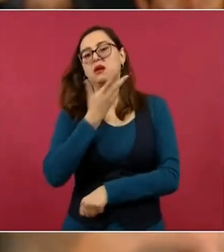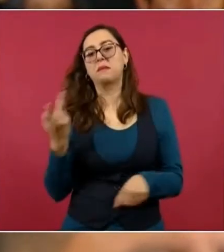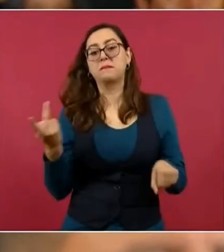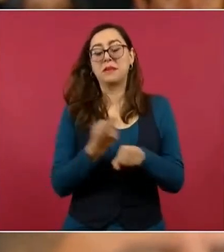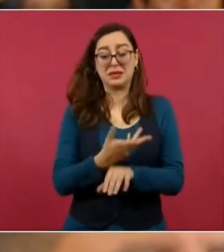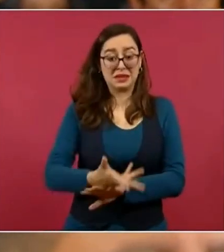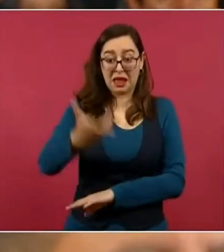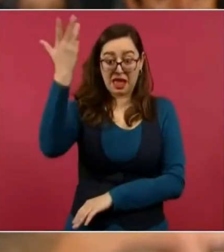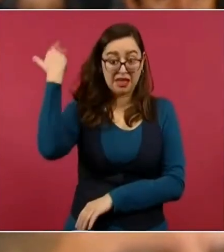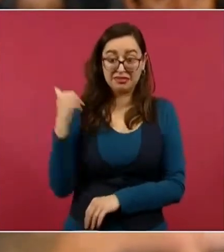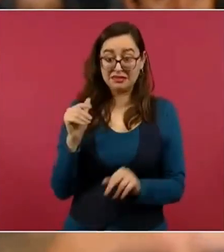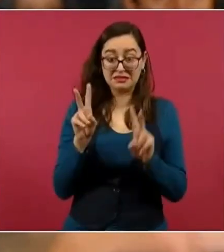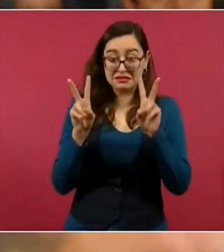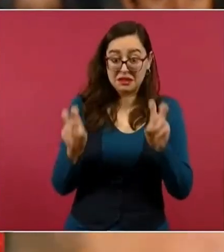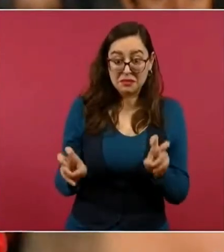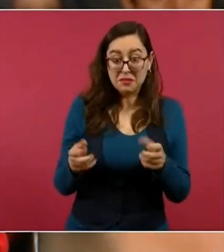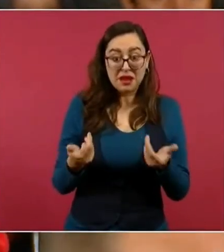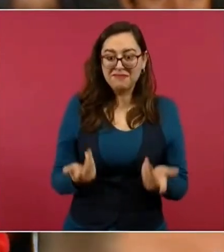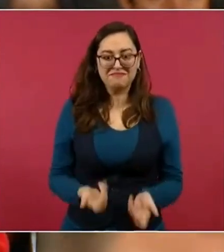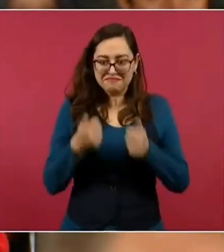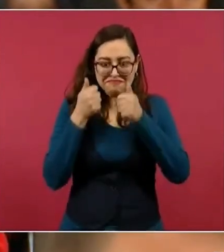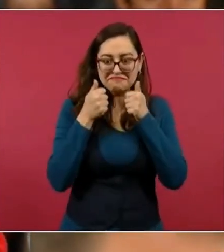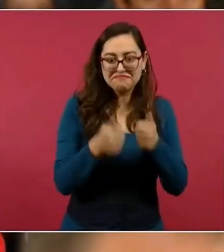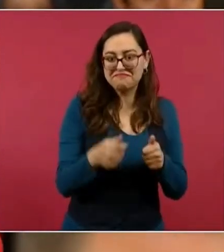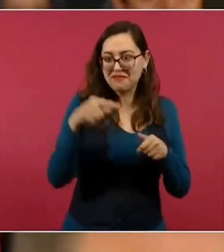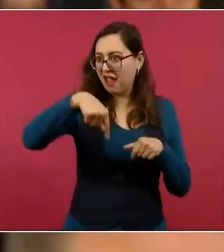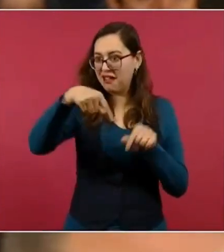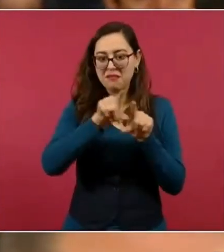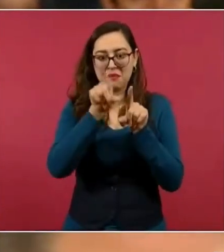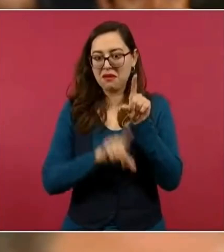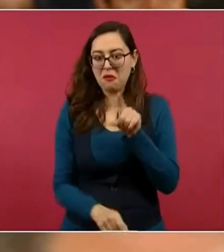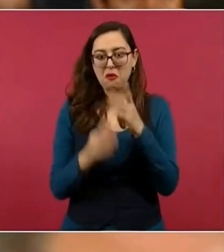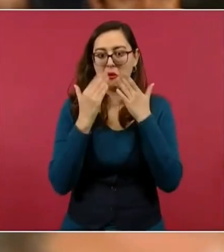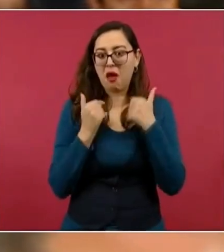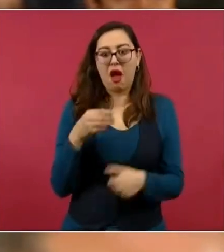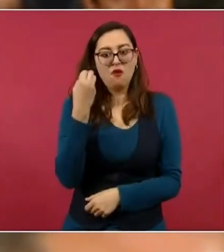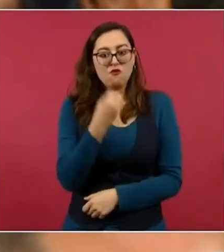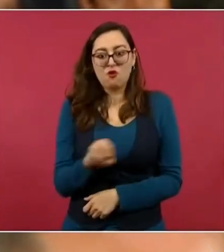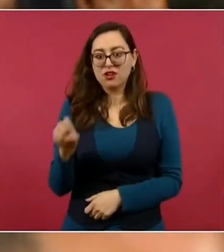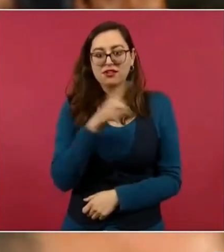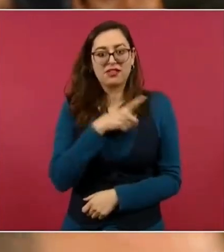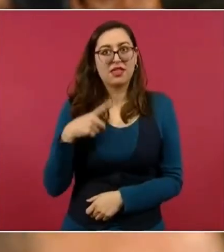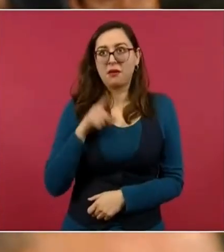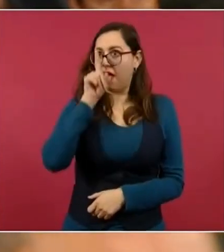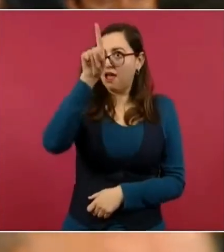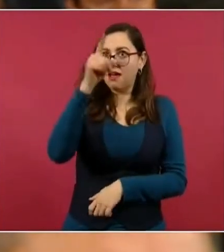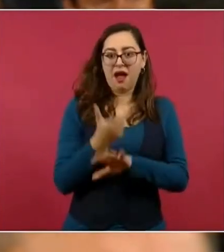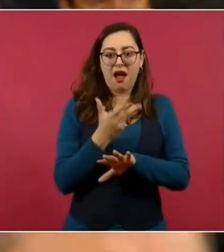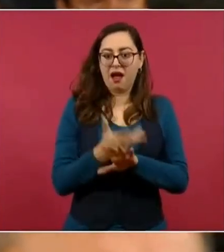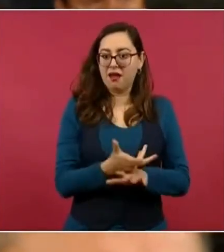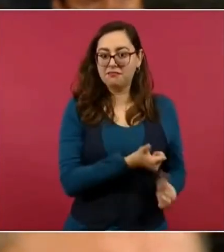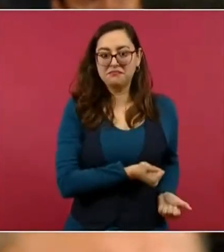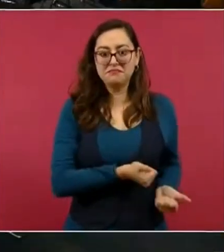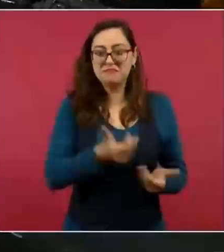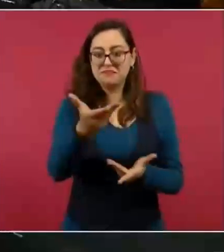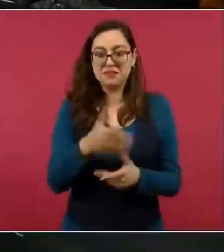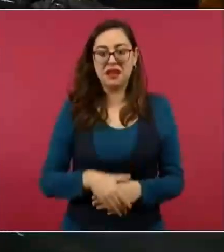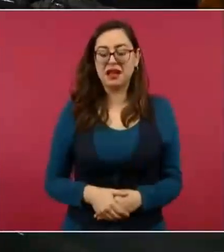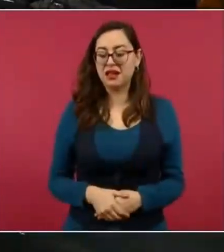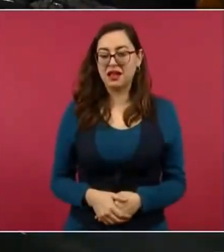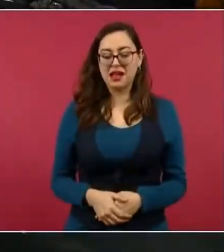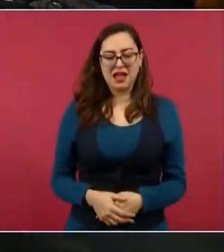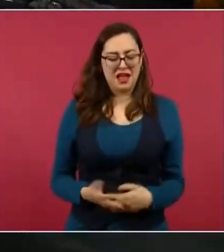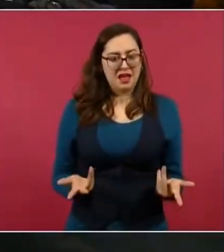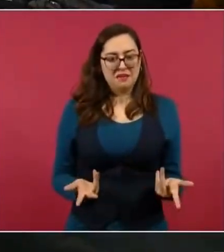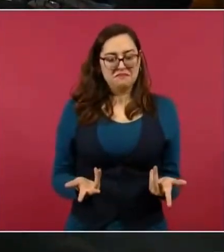hospitalario estaba por los suelos y no se tenía la atención médica adecuada para estos chiquitos. Aquí es un crimen de Estado contra